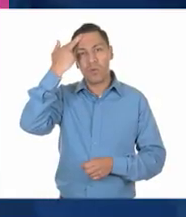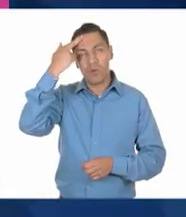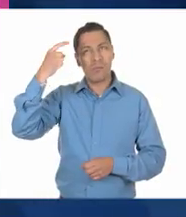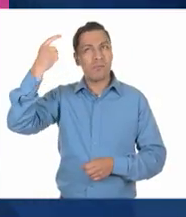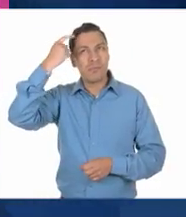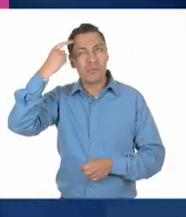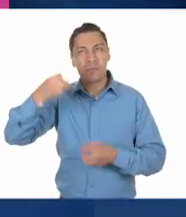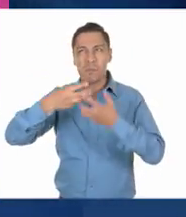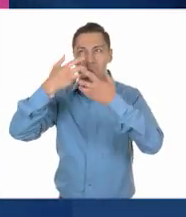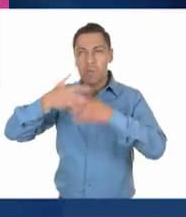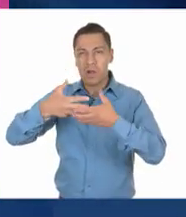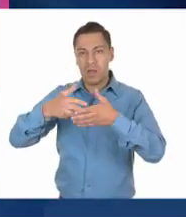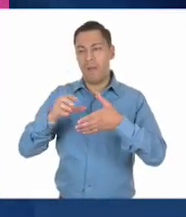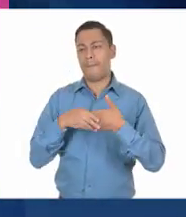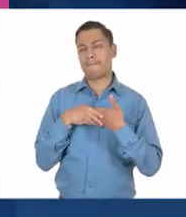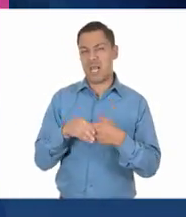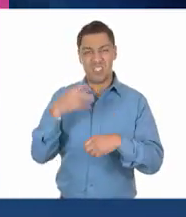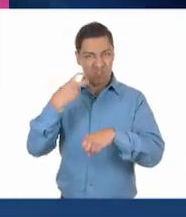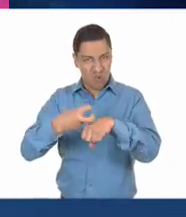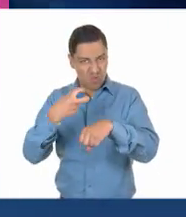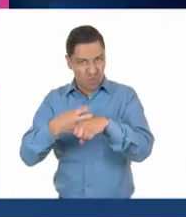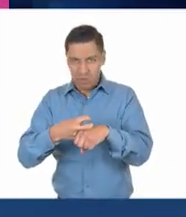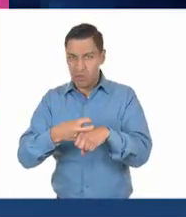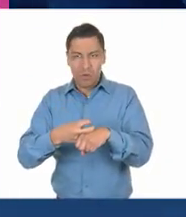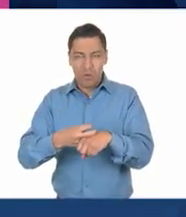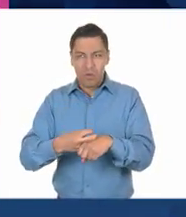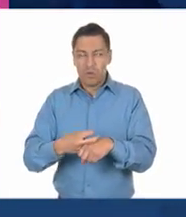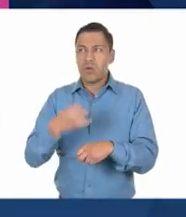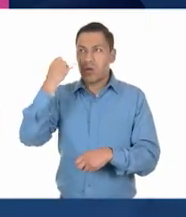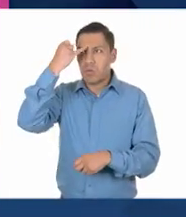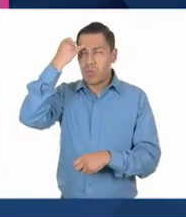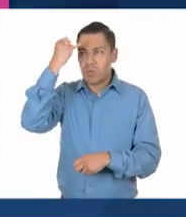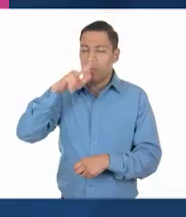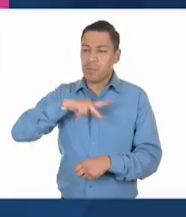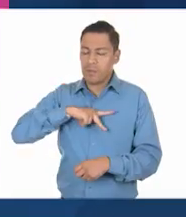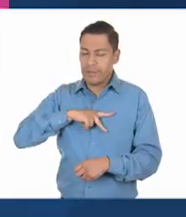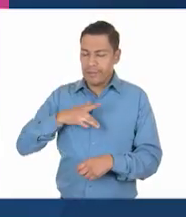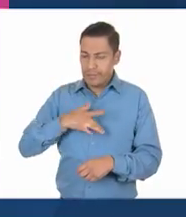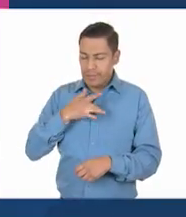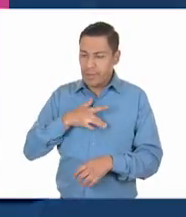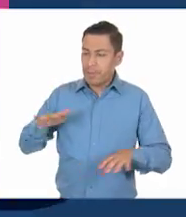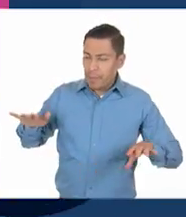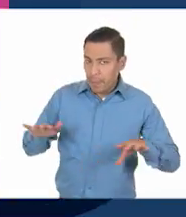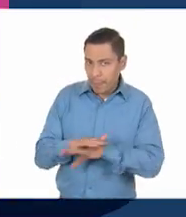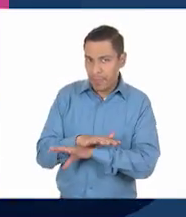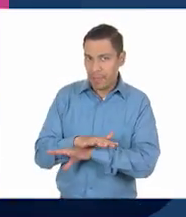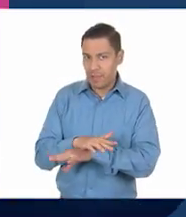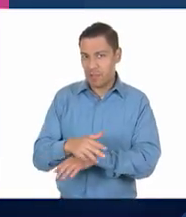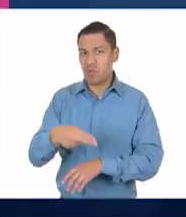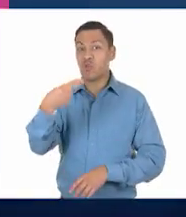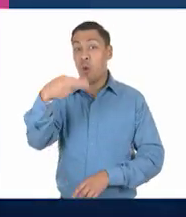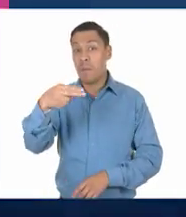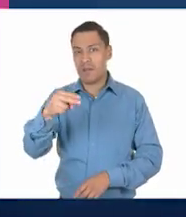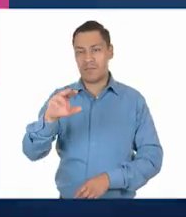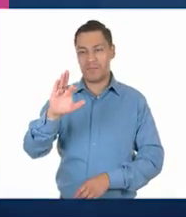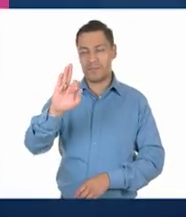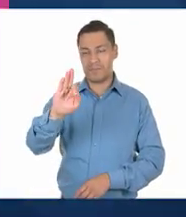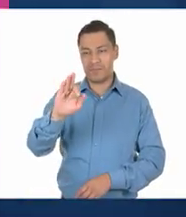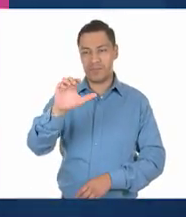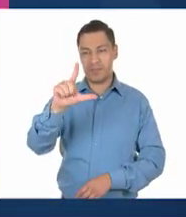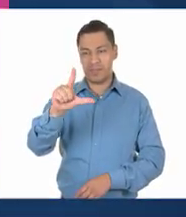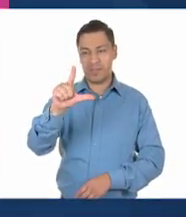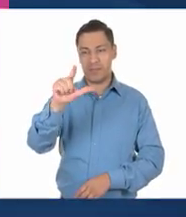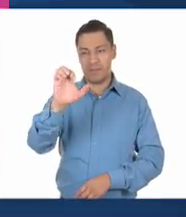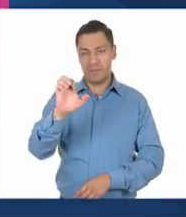mente para ser flexibles, para poder cambiar de idea. Entonces la palabra es flexibilidad. ¡Wow! ¡Reto!